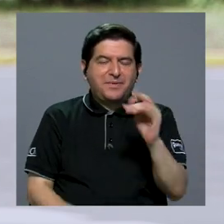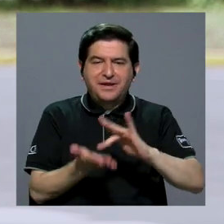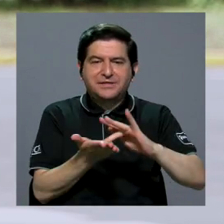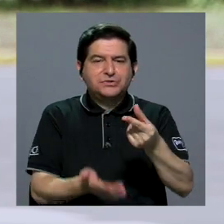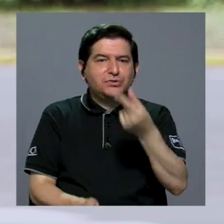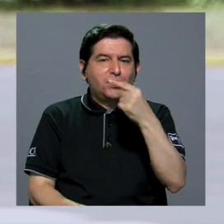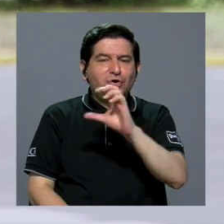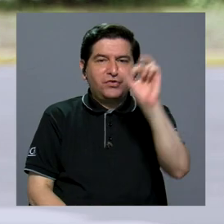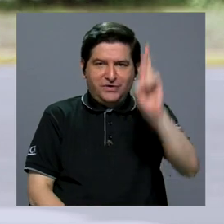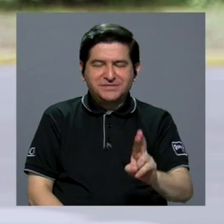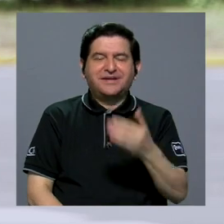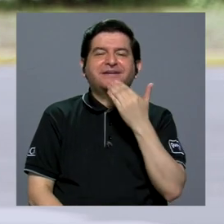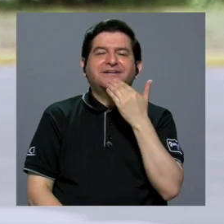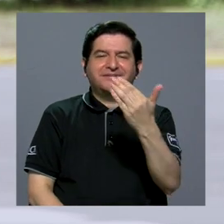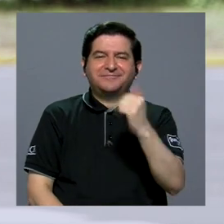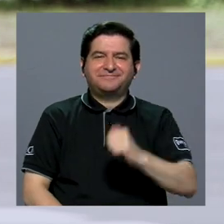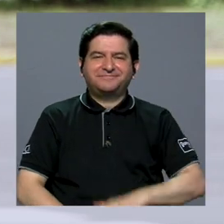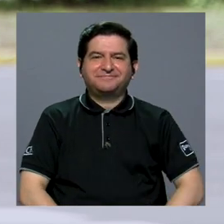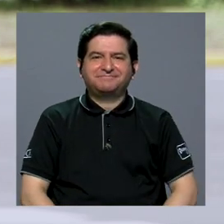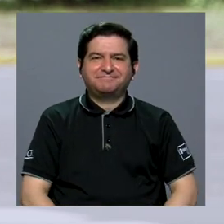medicamentos en Costa Rica. Muchísimas gracias.